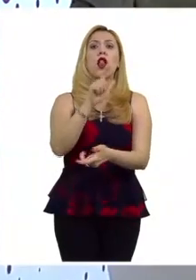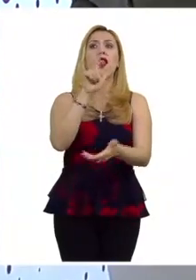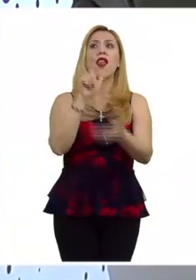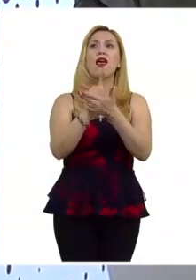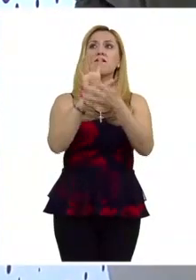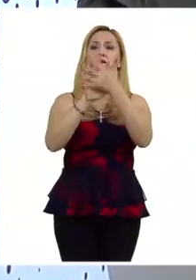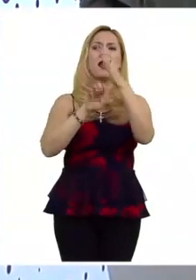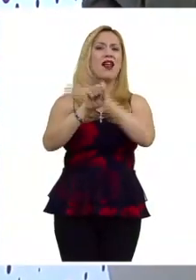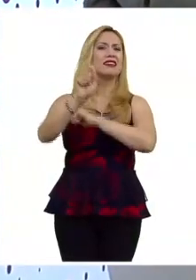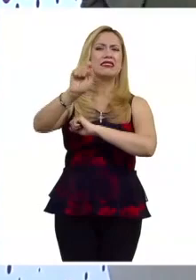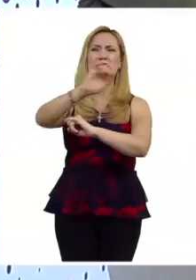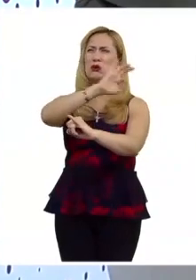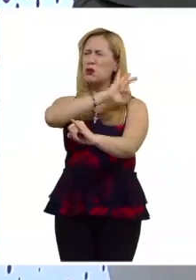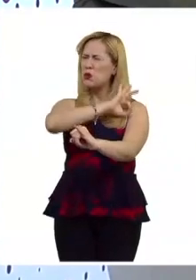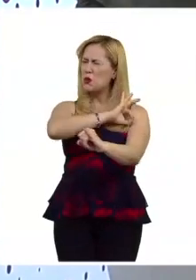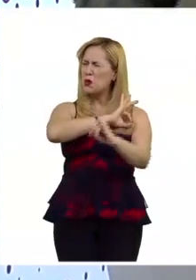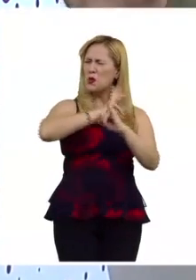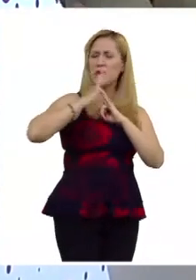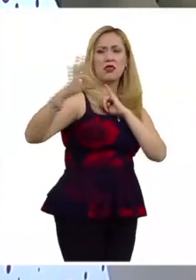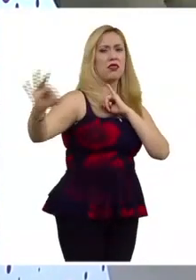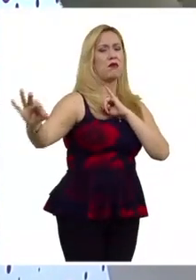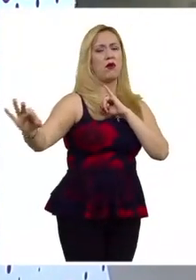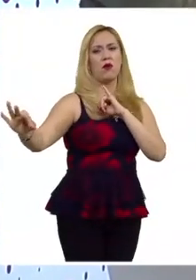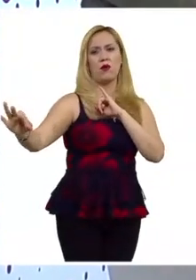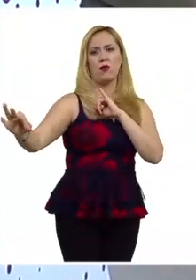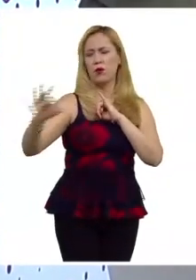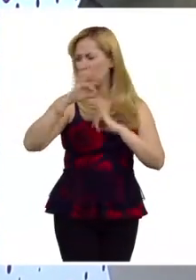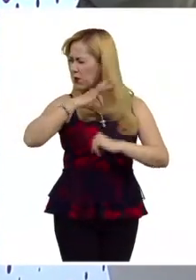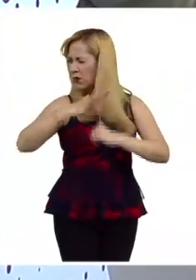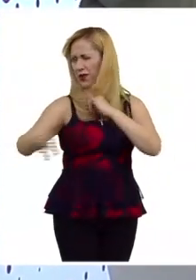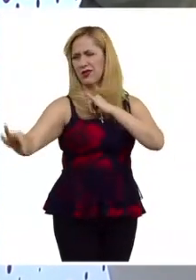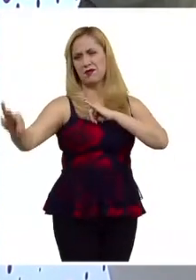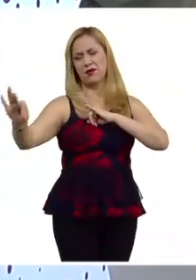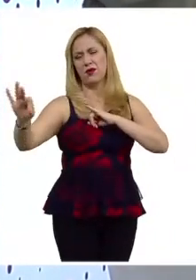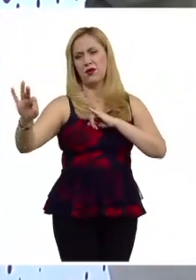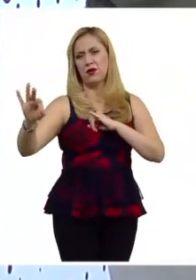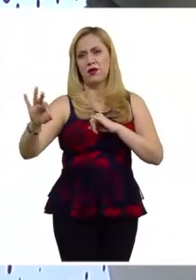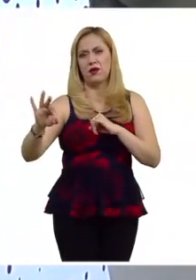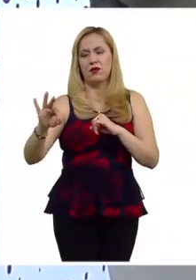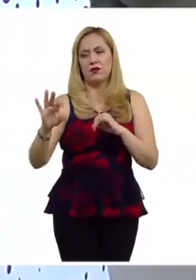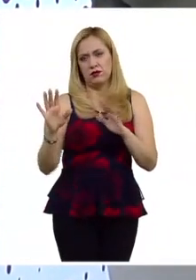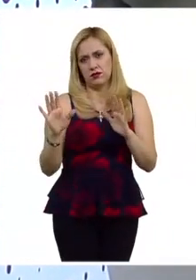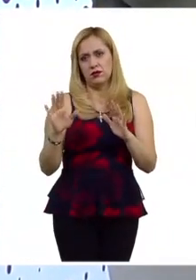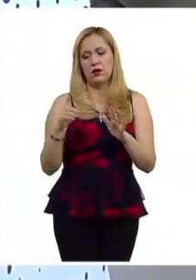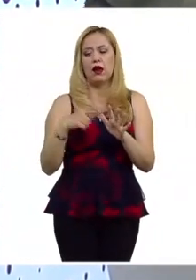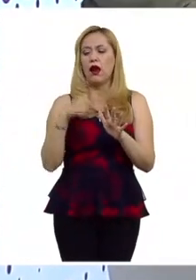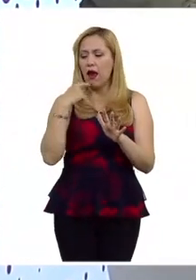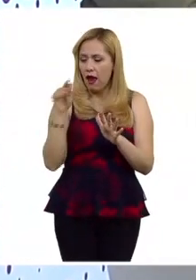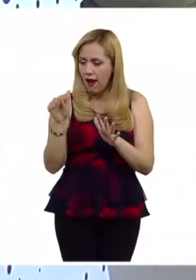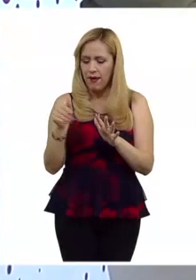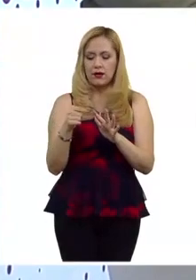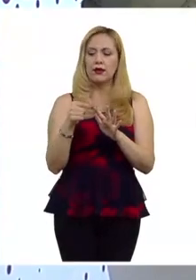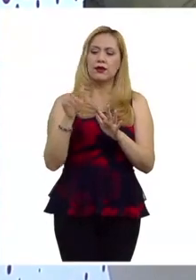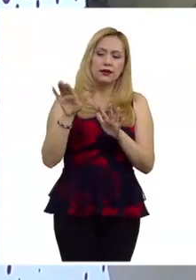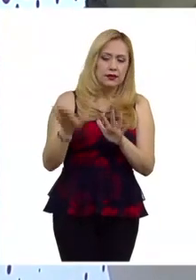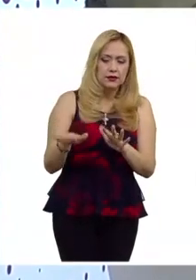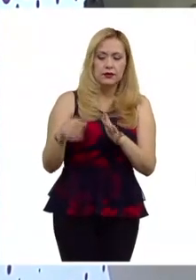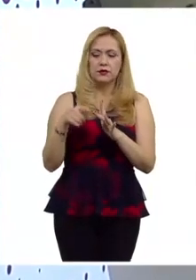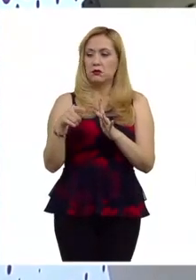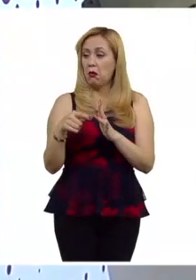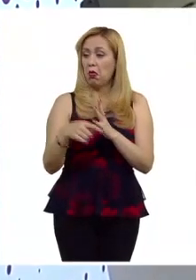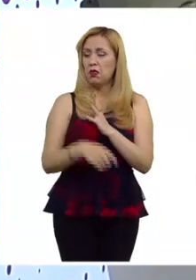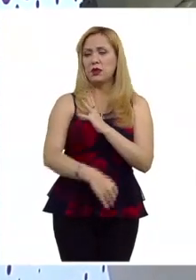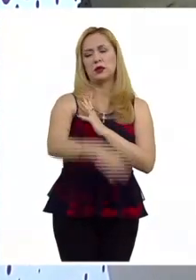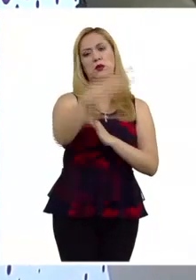como la última razón del estado en muchas conductas pero sobre todo en temas de libertad de expresión y es